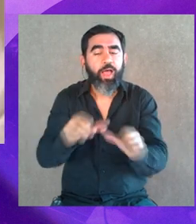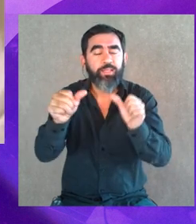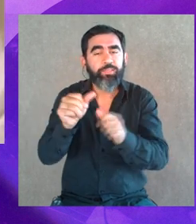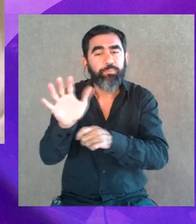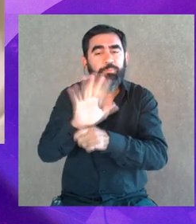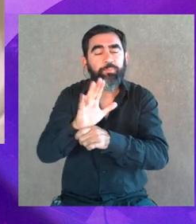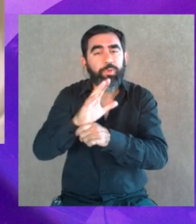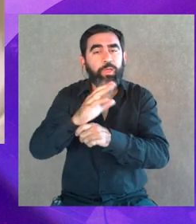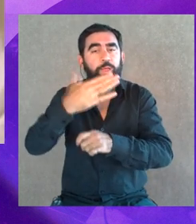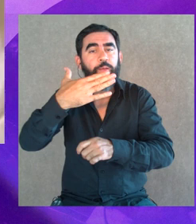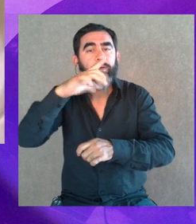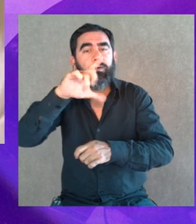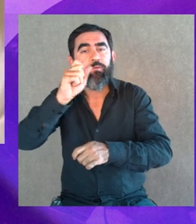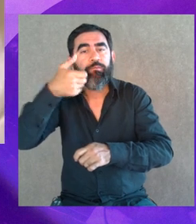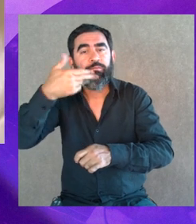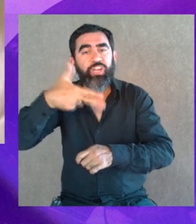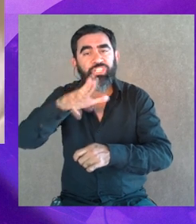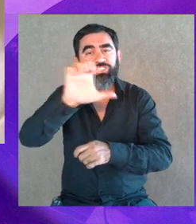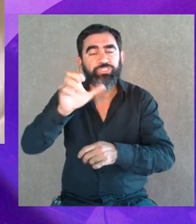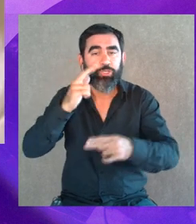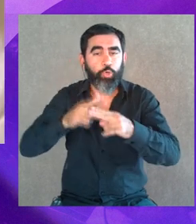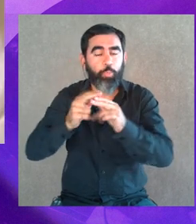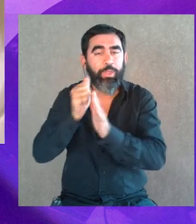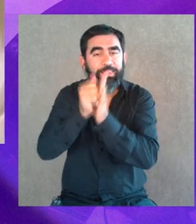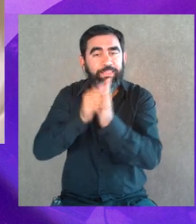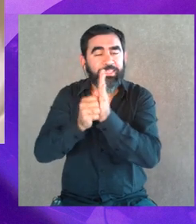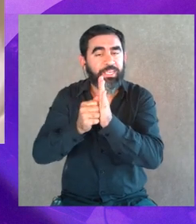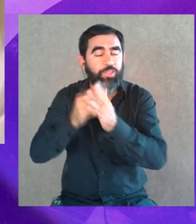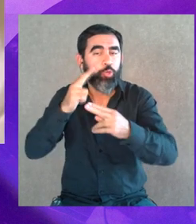el personaje de Blanche en la obra Un Trambía llamado Deseo?